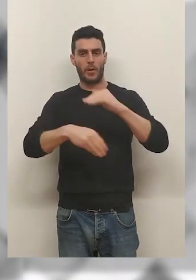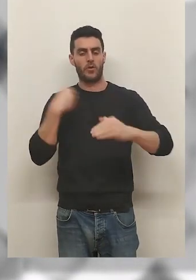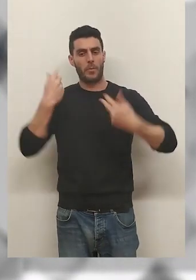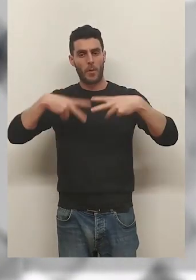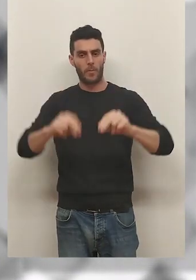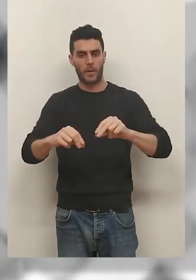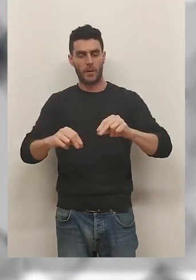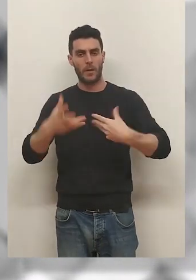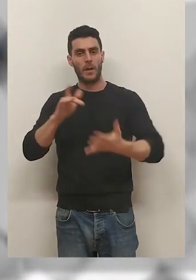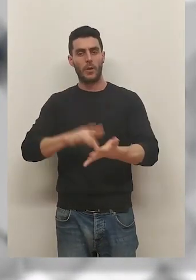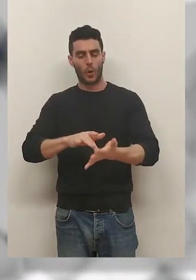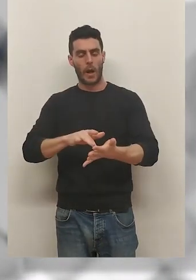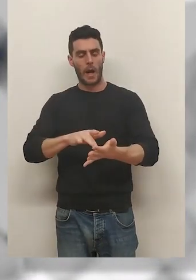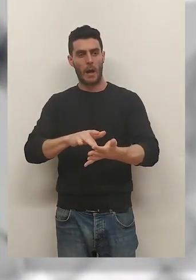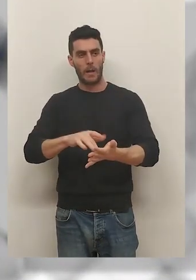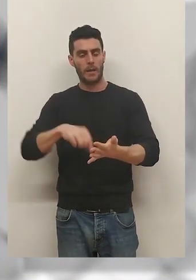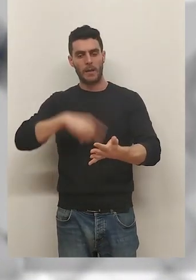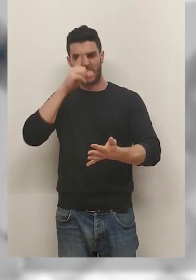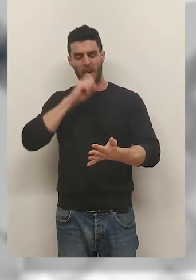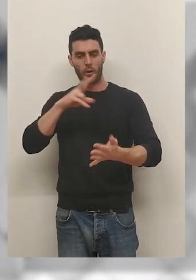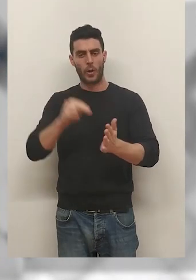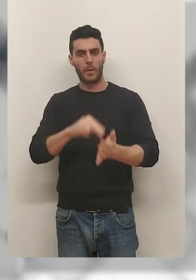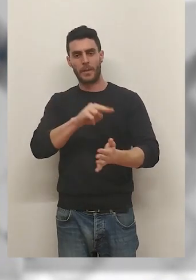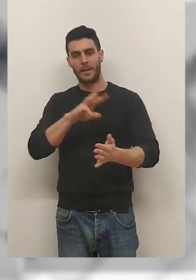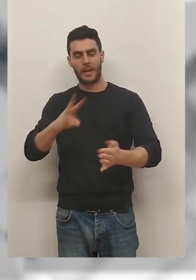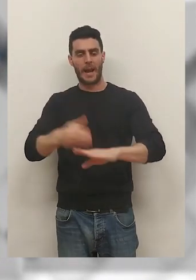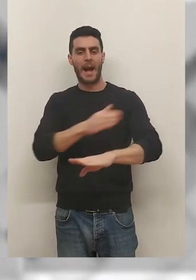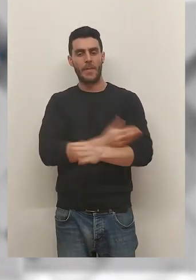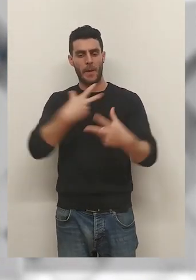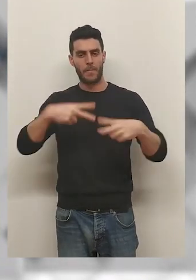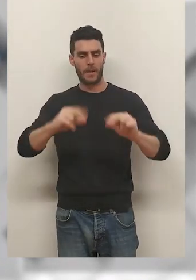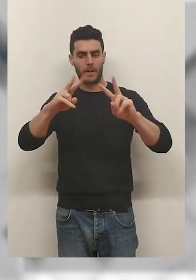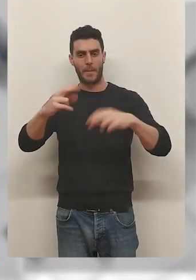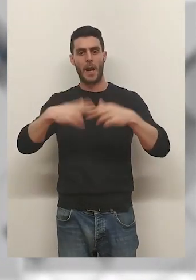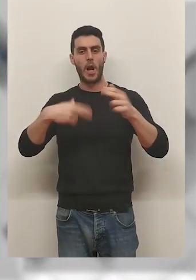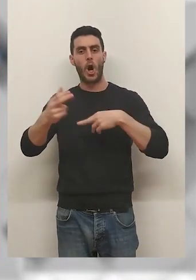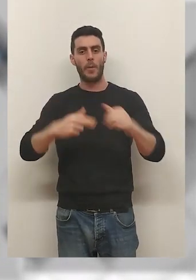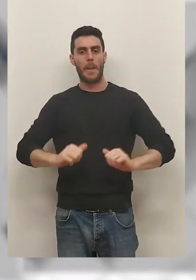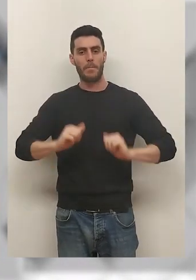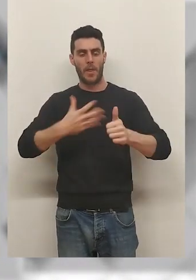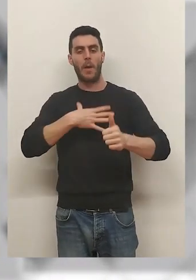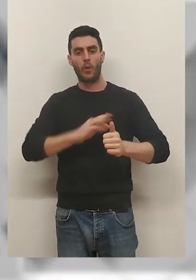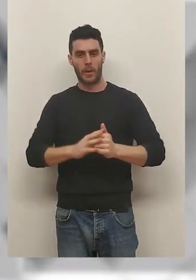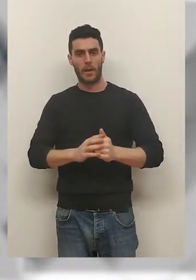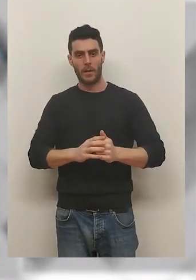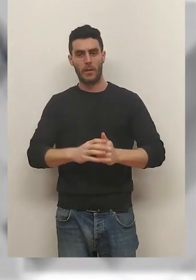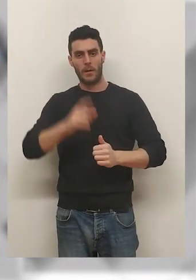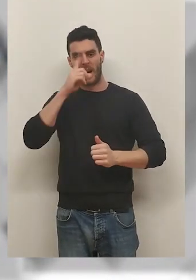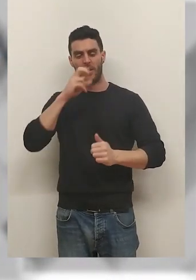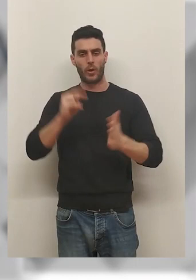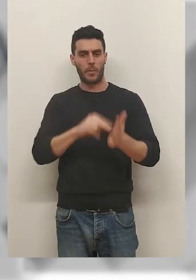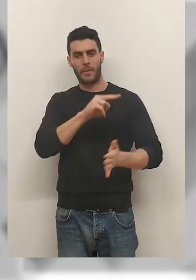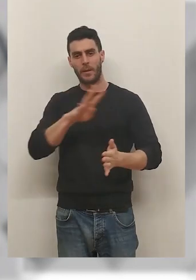concluya antes de que acabe este año 2023 y que las obras puedan iniciarse en el año